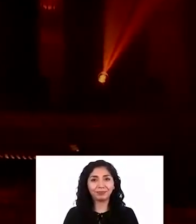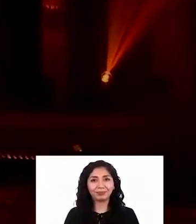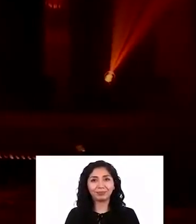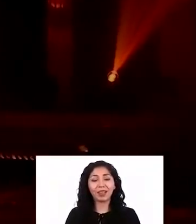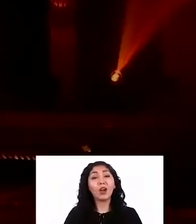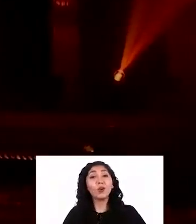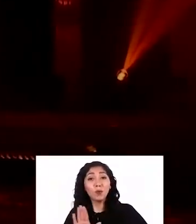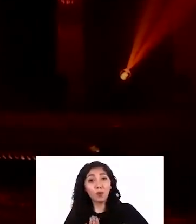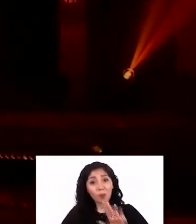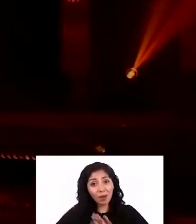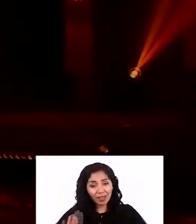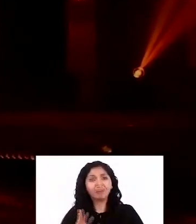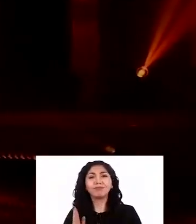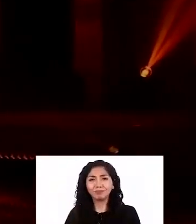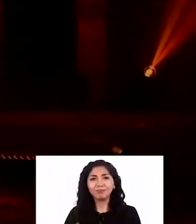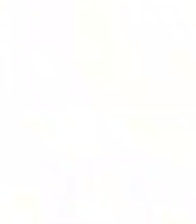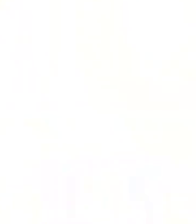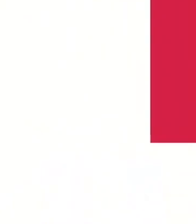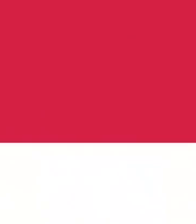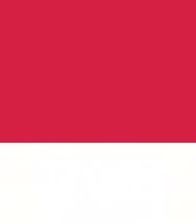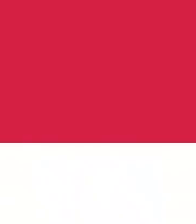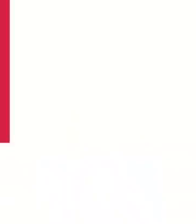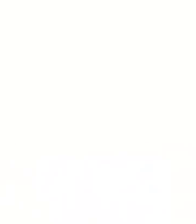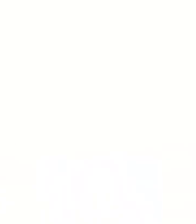¡Sigamos cuidándonos!